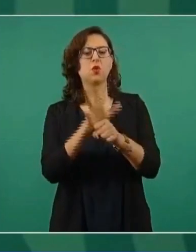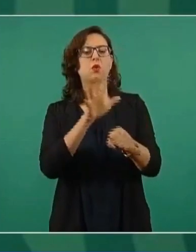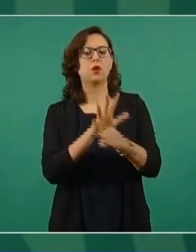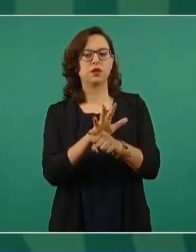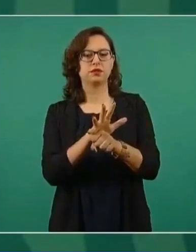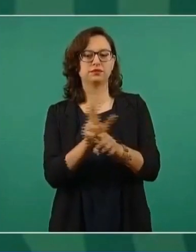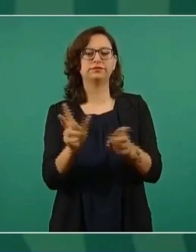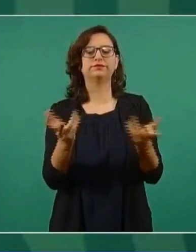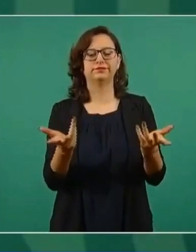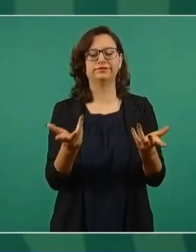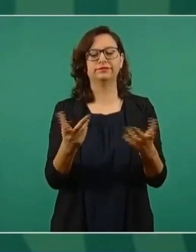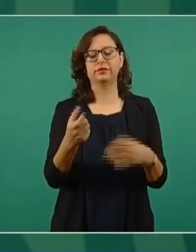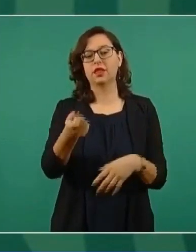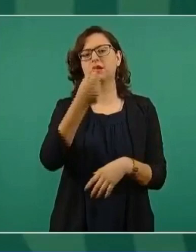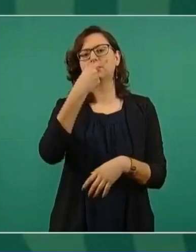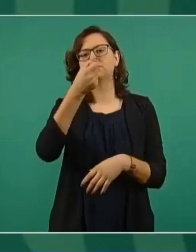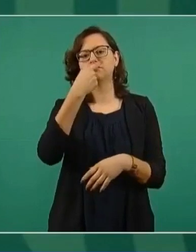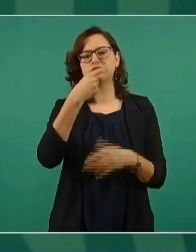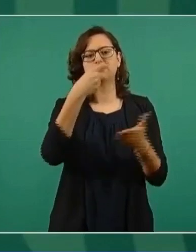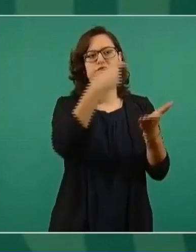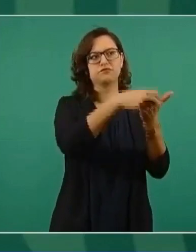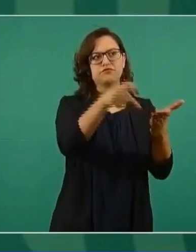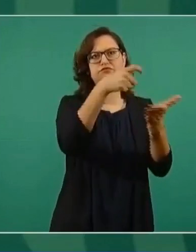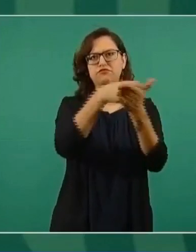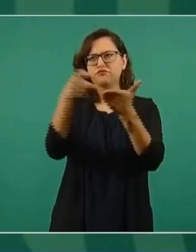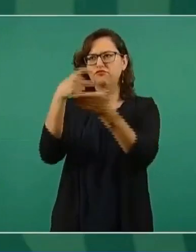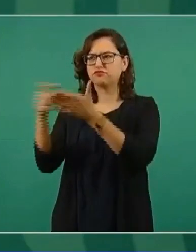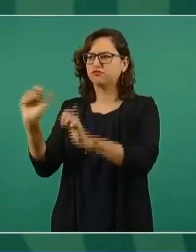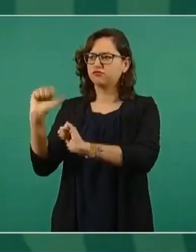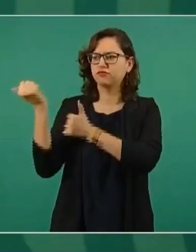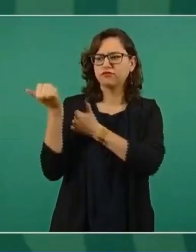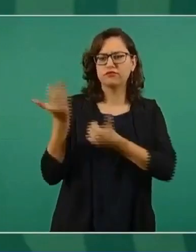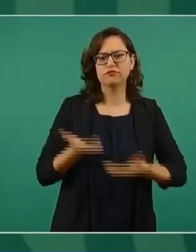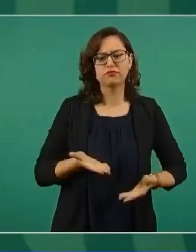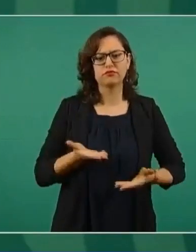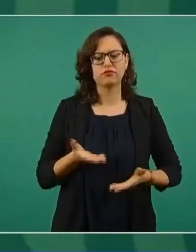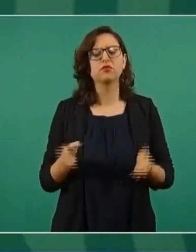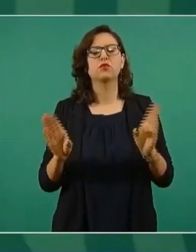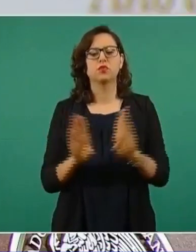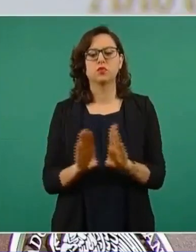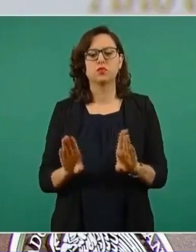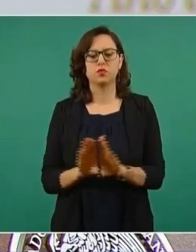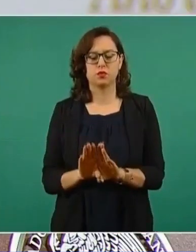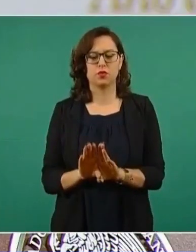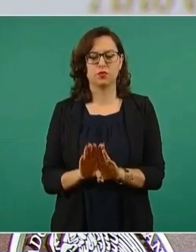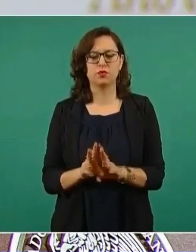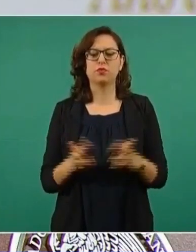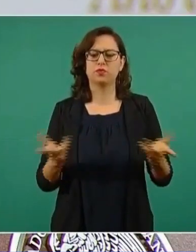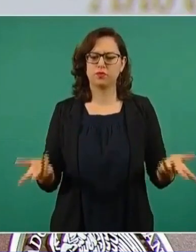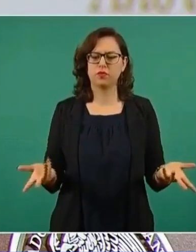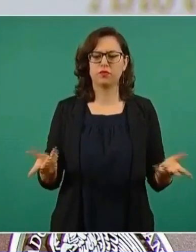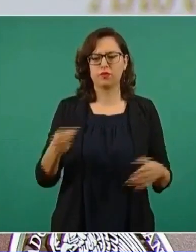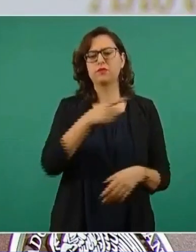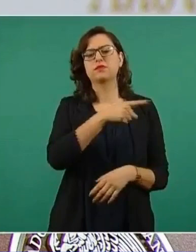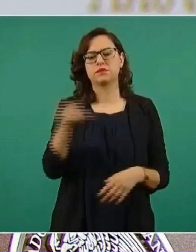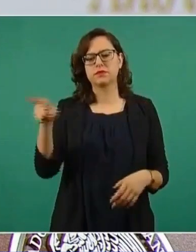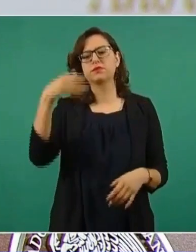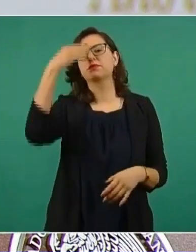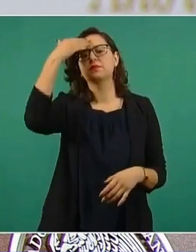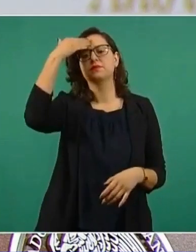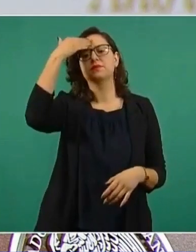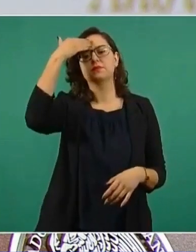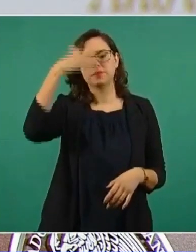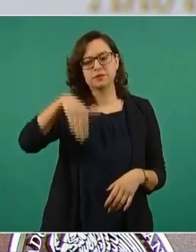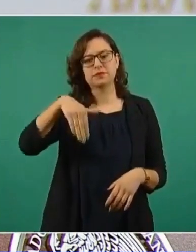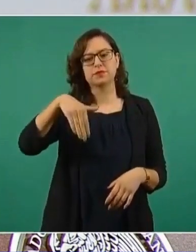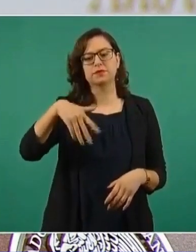medicamentos. Ya es sabido que se llevó a cabo